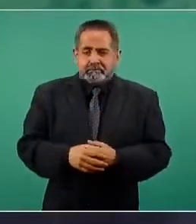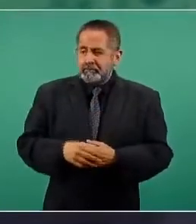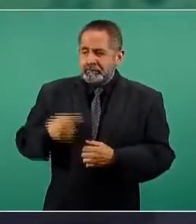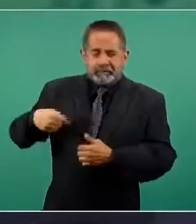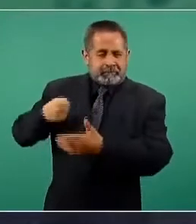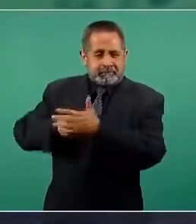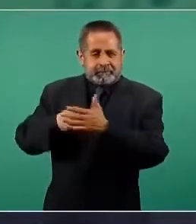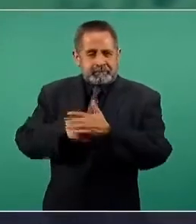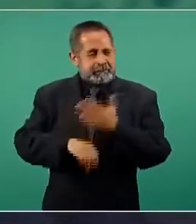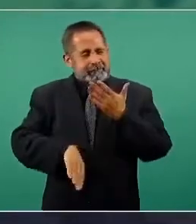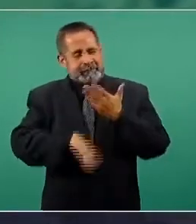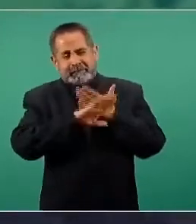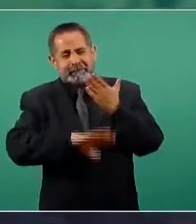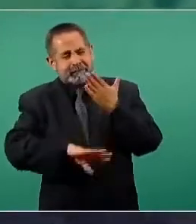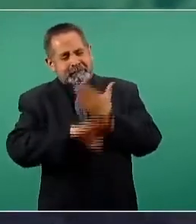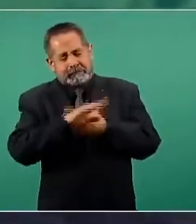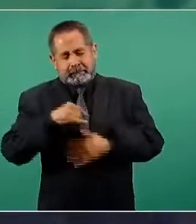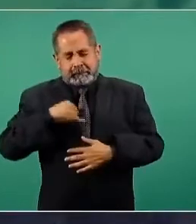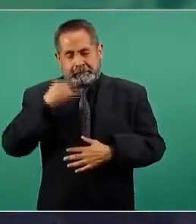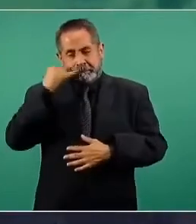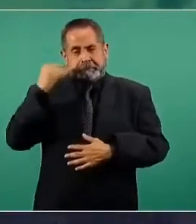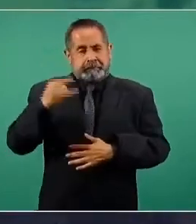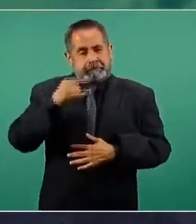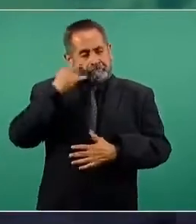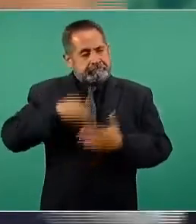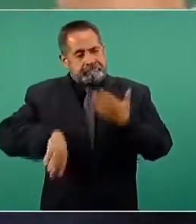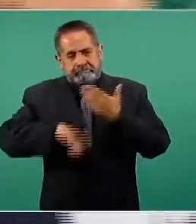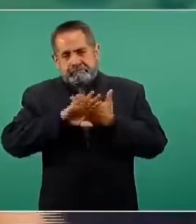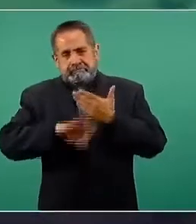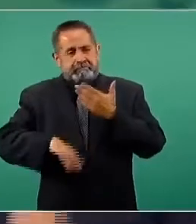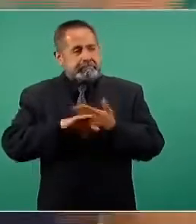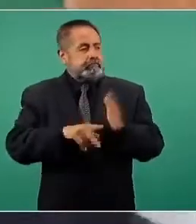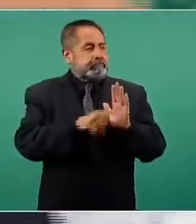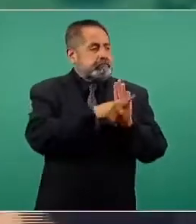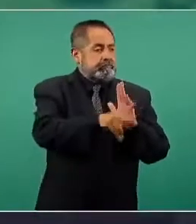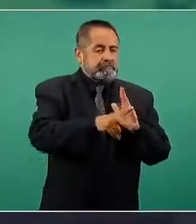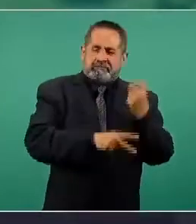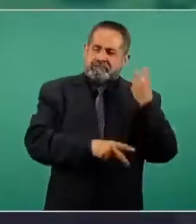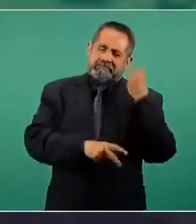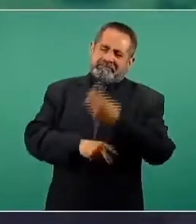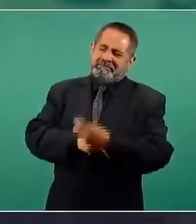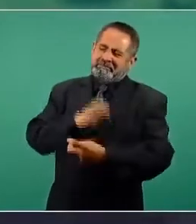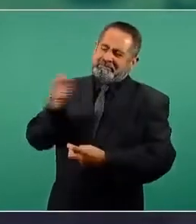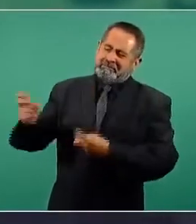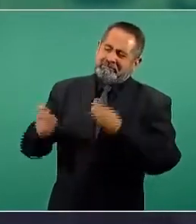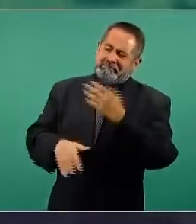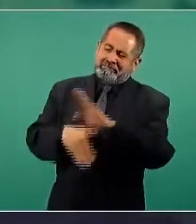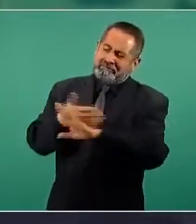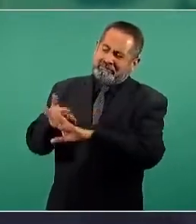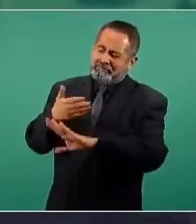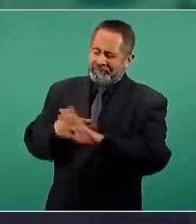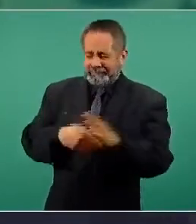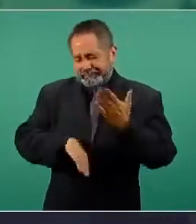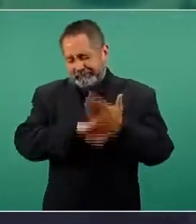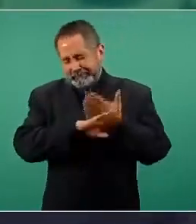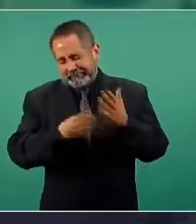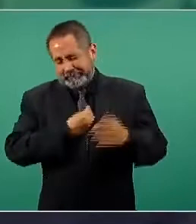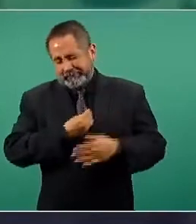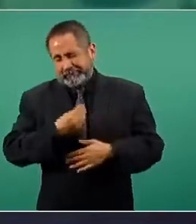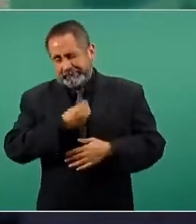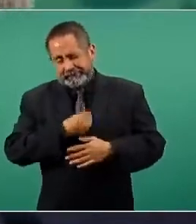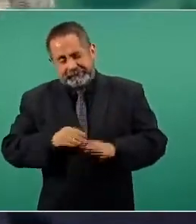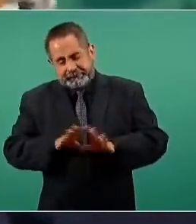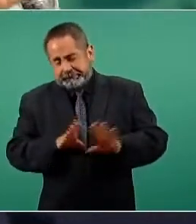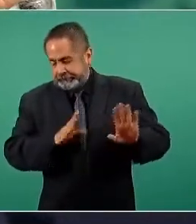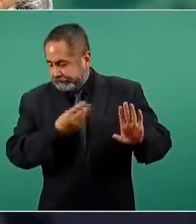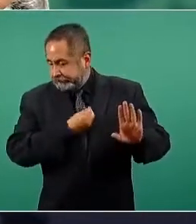recibiendo agravios de los medios de información, viendo cómo